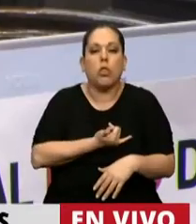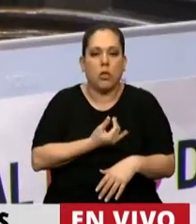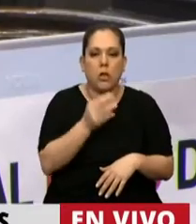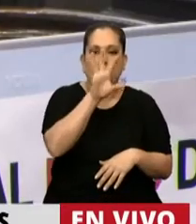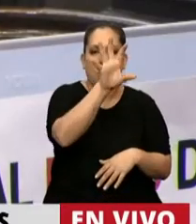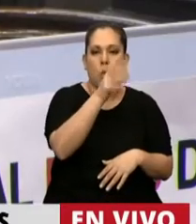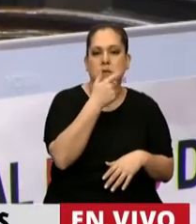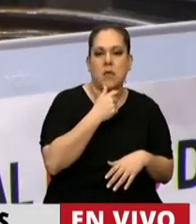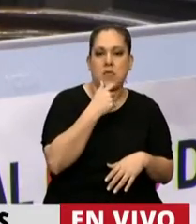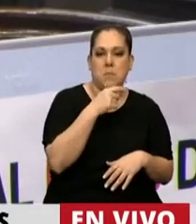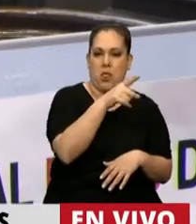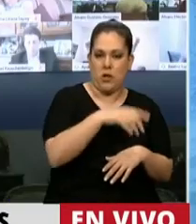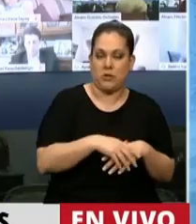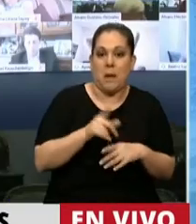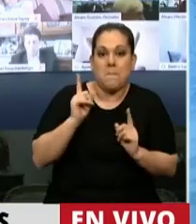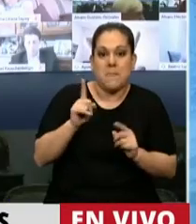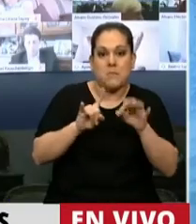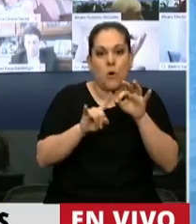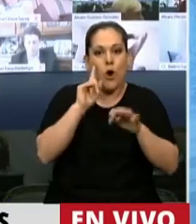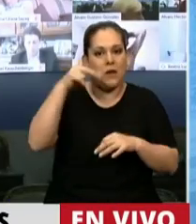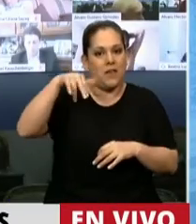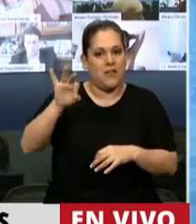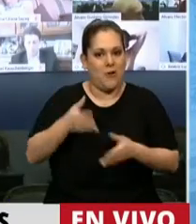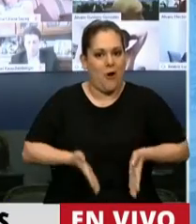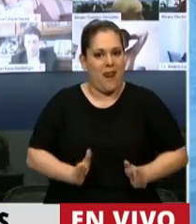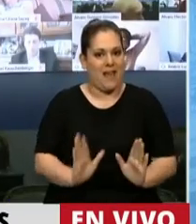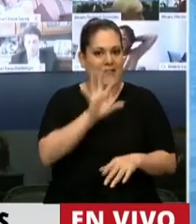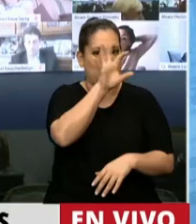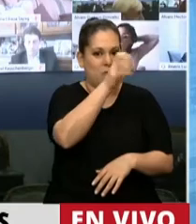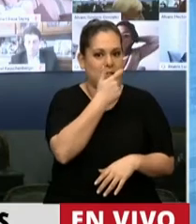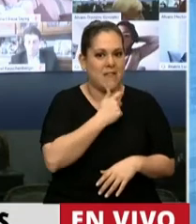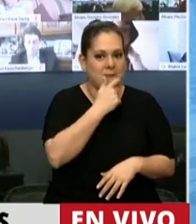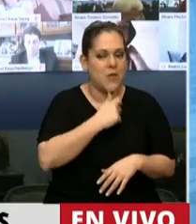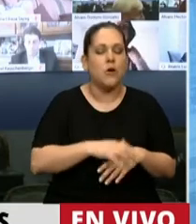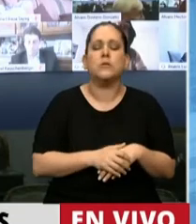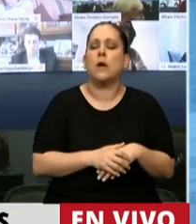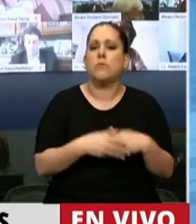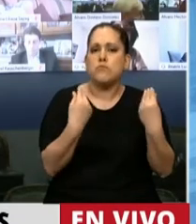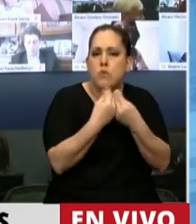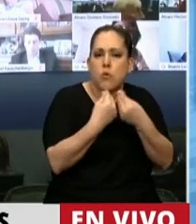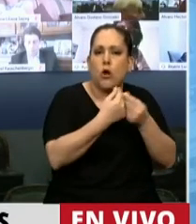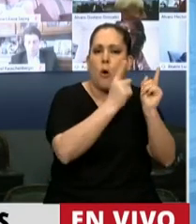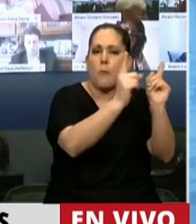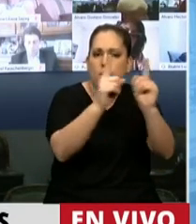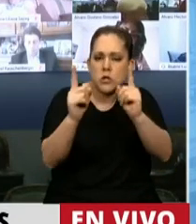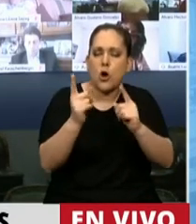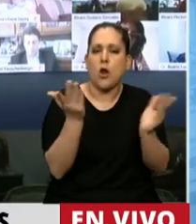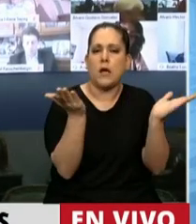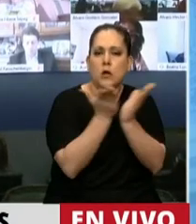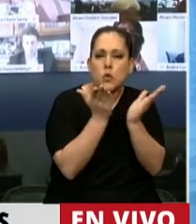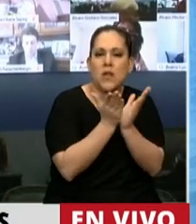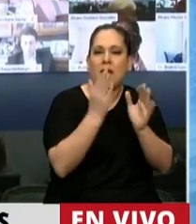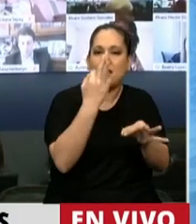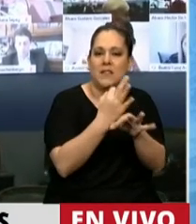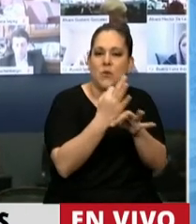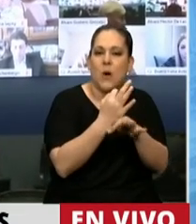de la cual Quino fue oriundo, muchos profesores, estudiantes de la Escuela de